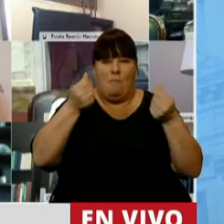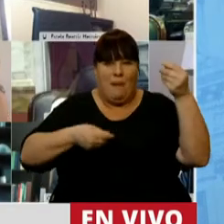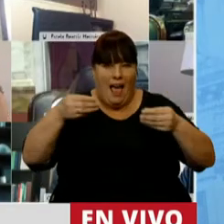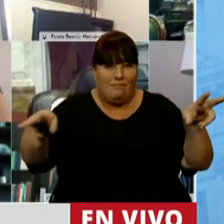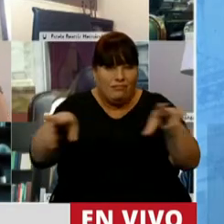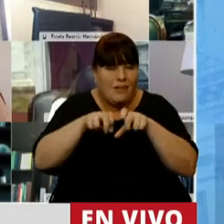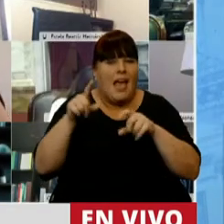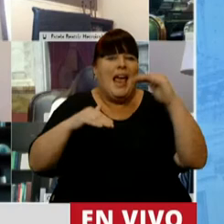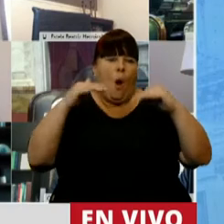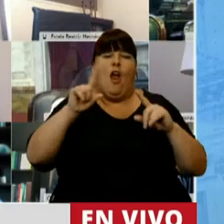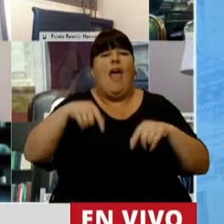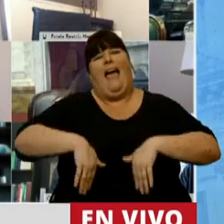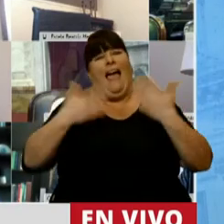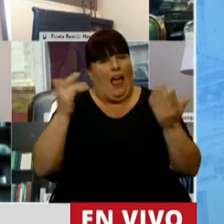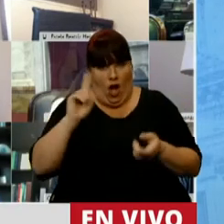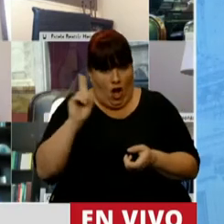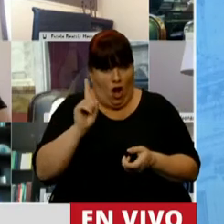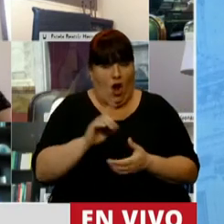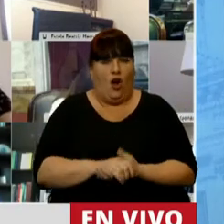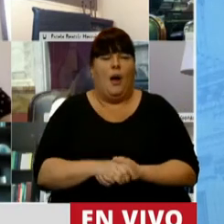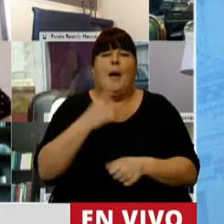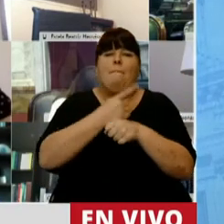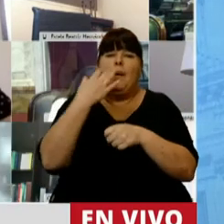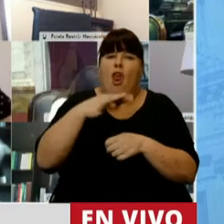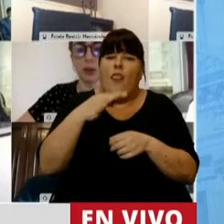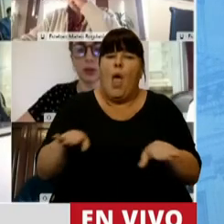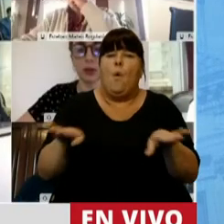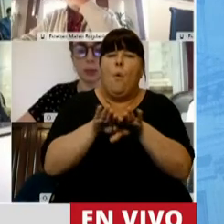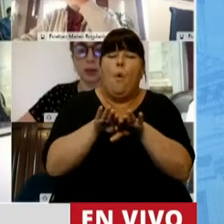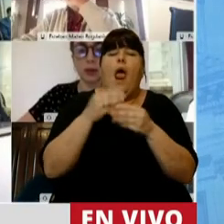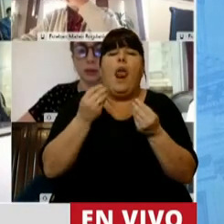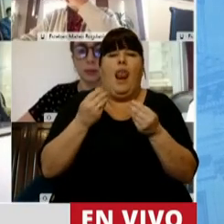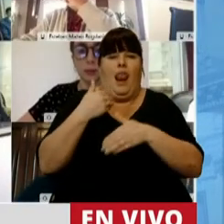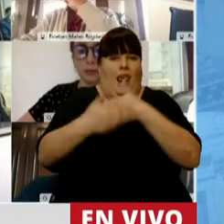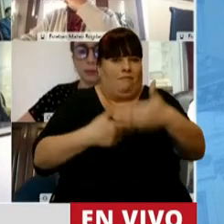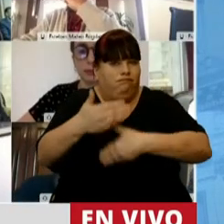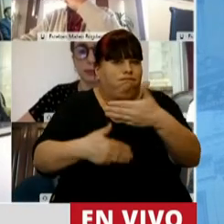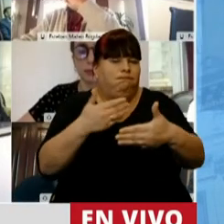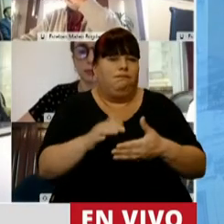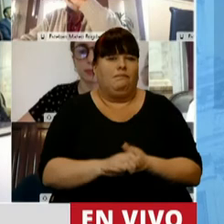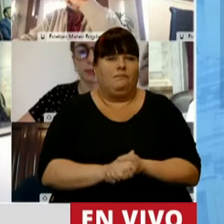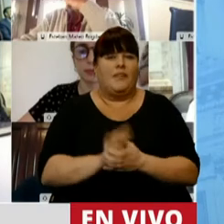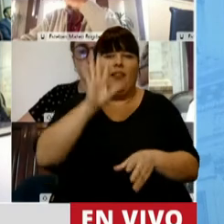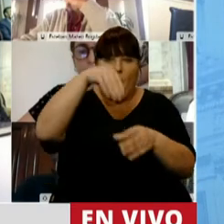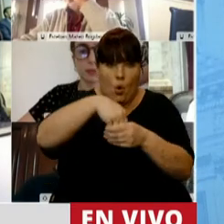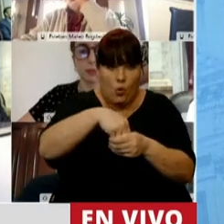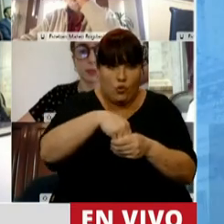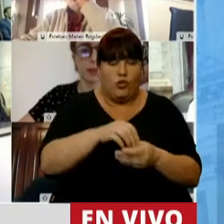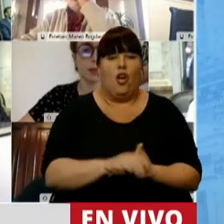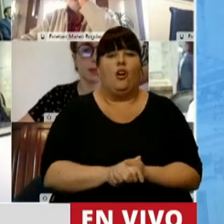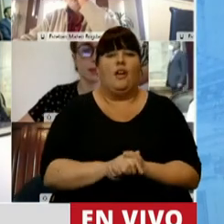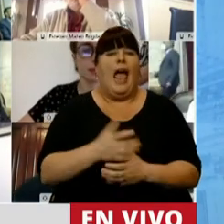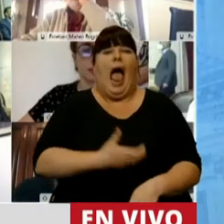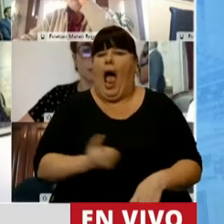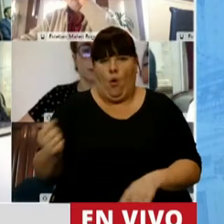ese equilibrio fiscal no será a cualquier precio, sino que tiene que ser compatible con el sendero de crecimiento inclusivo y